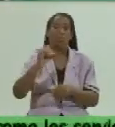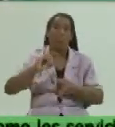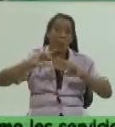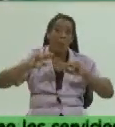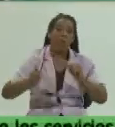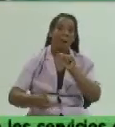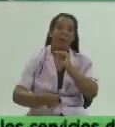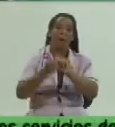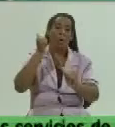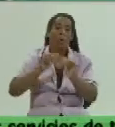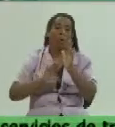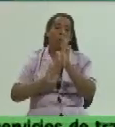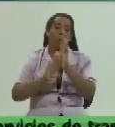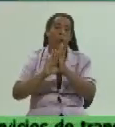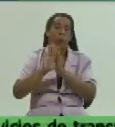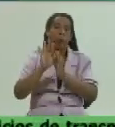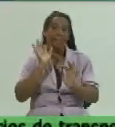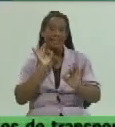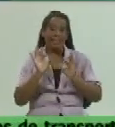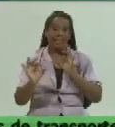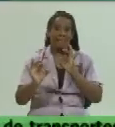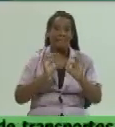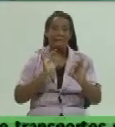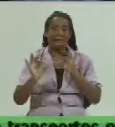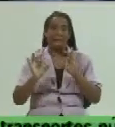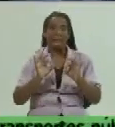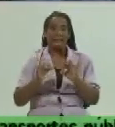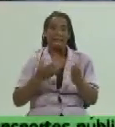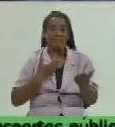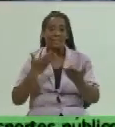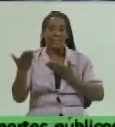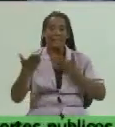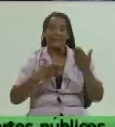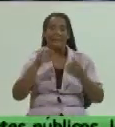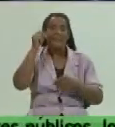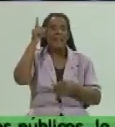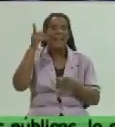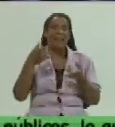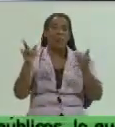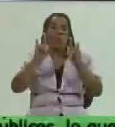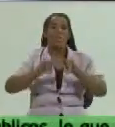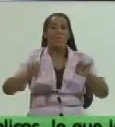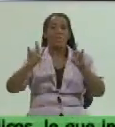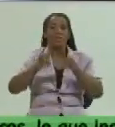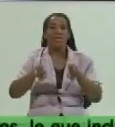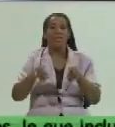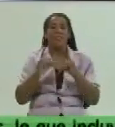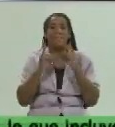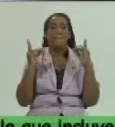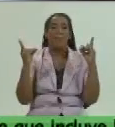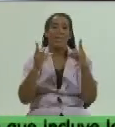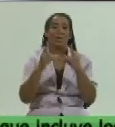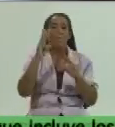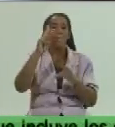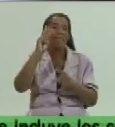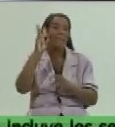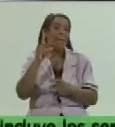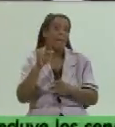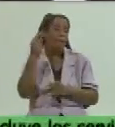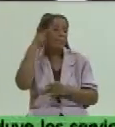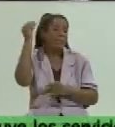que incendió las alarmas y una de las ideas fue interactuar con la Universidad y el Departamento de Matemática para intercambiar conocimientos.